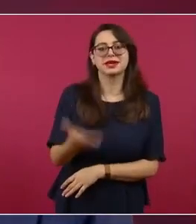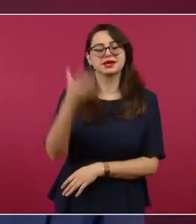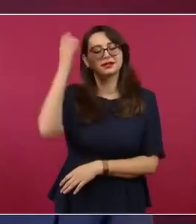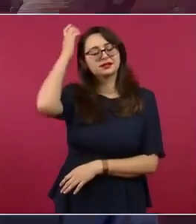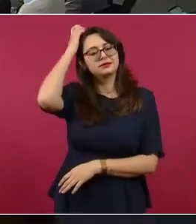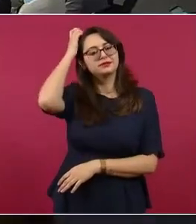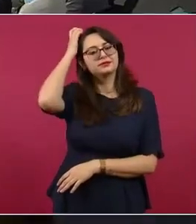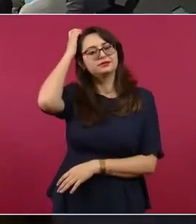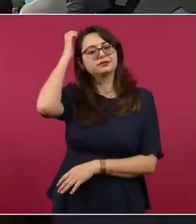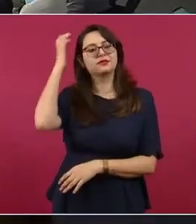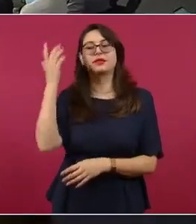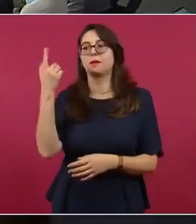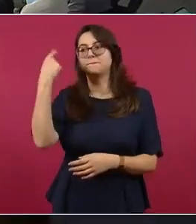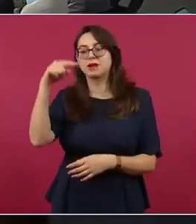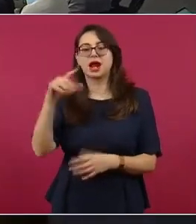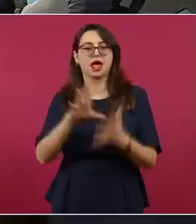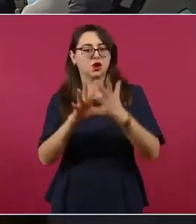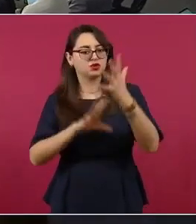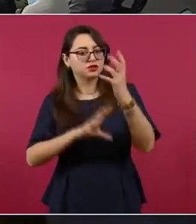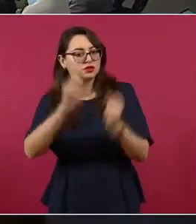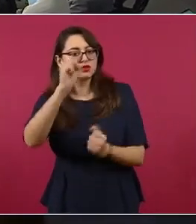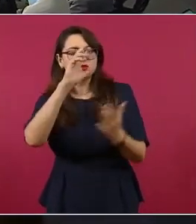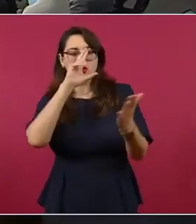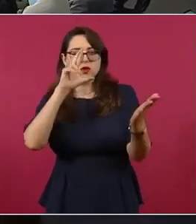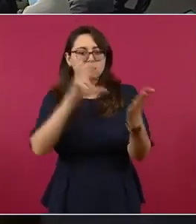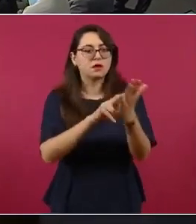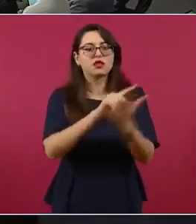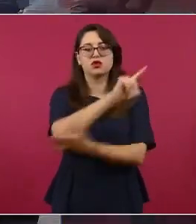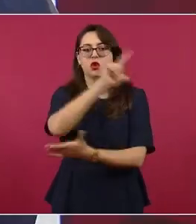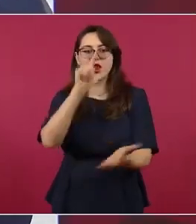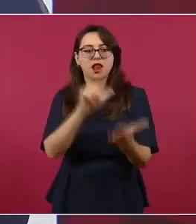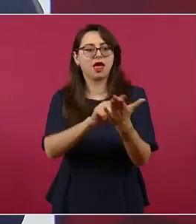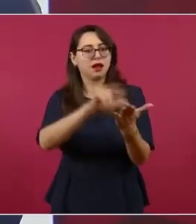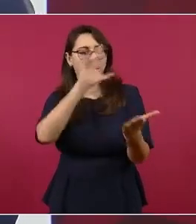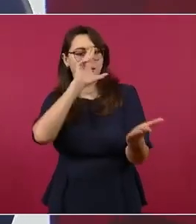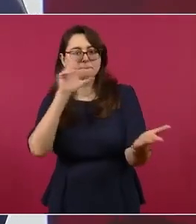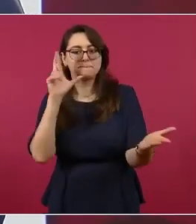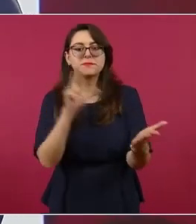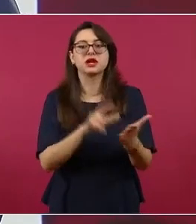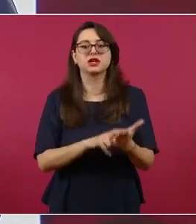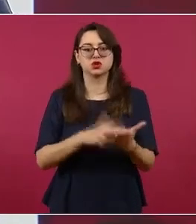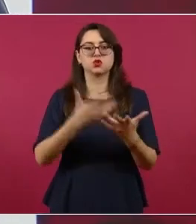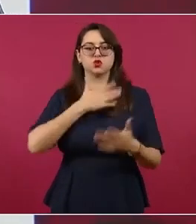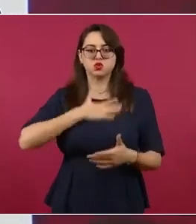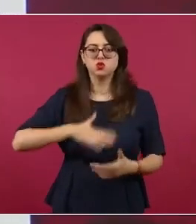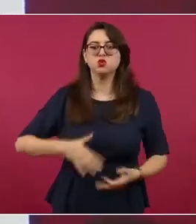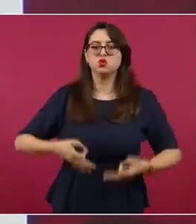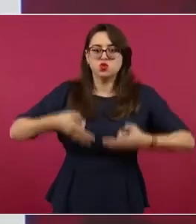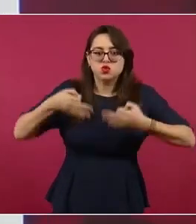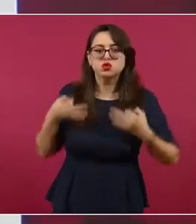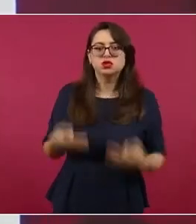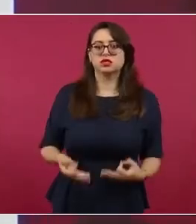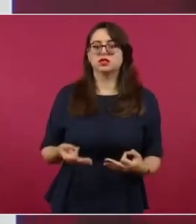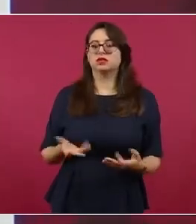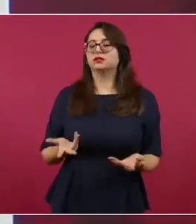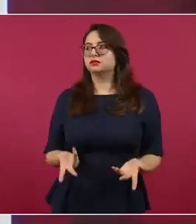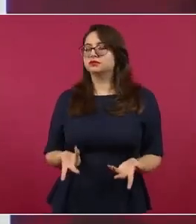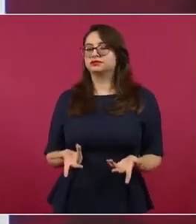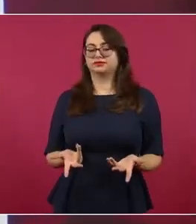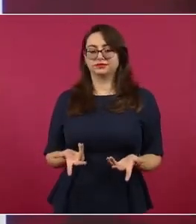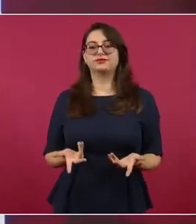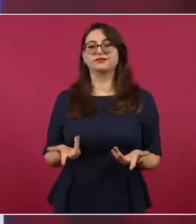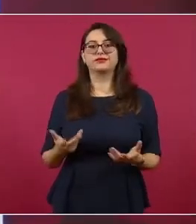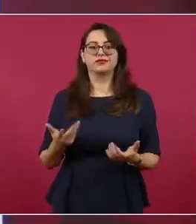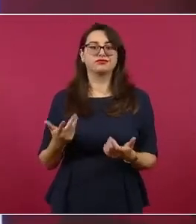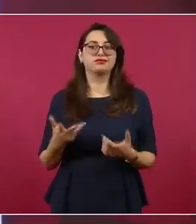respeto a la Constitución, a las leyes y de impartición de justicia, cuando